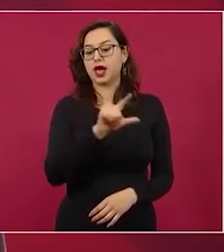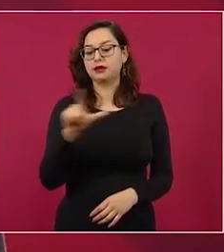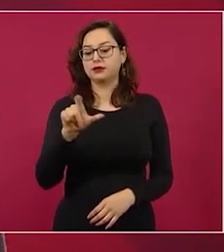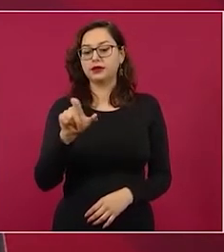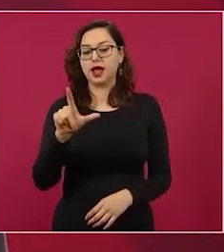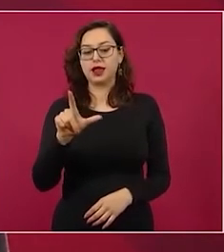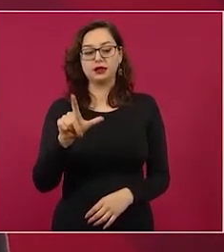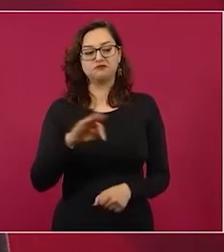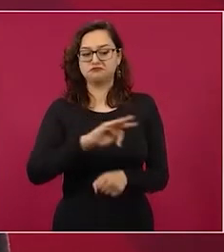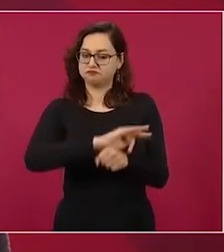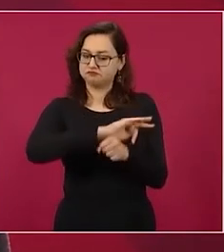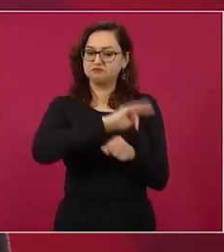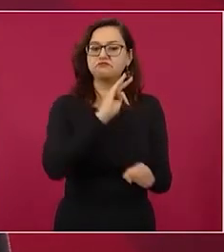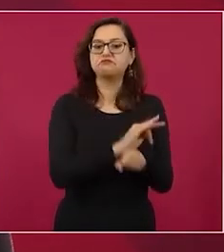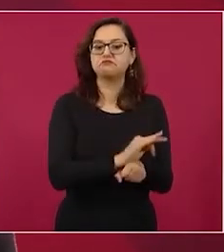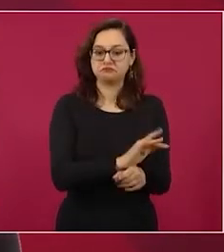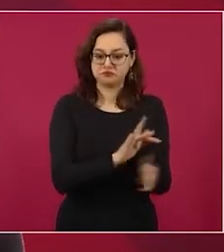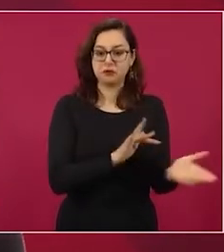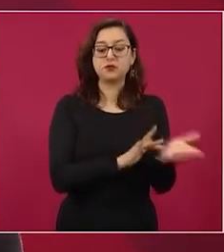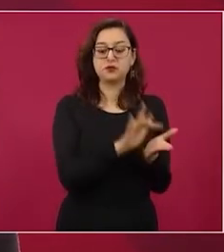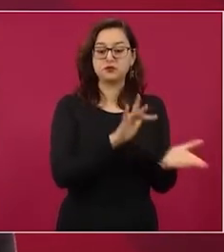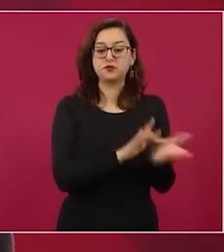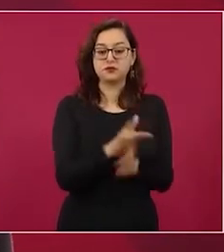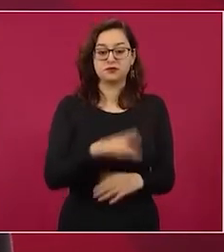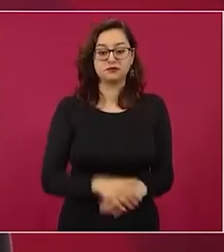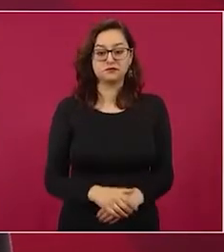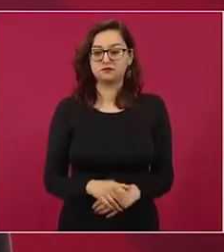actuación de mala fe